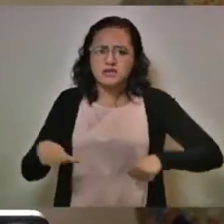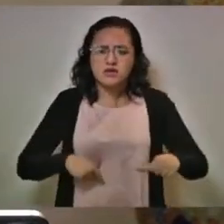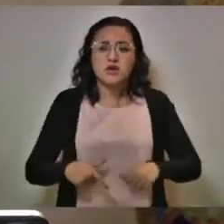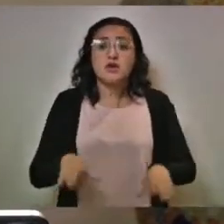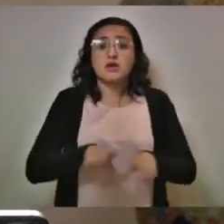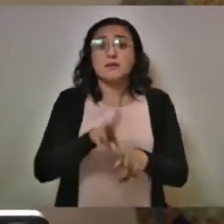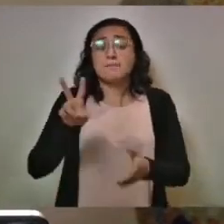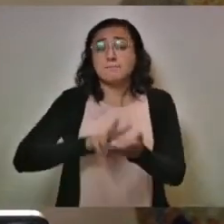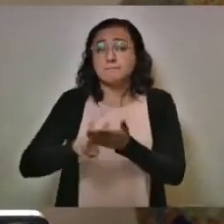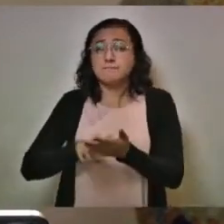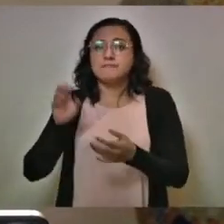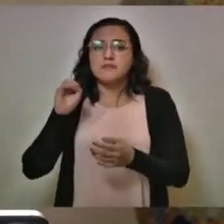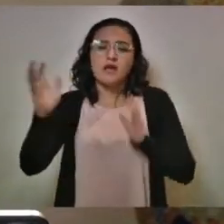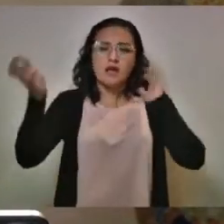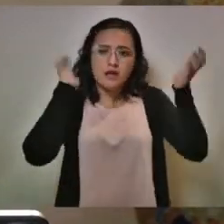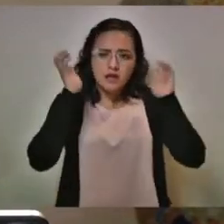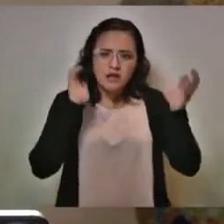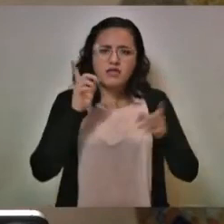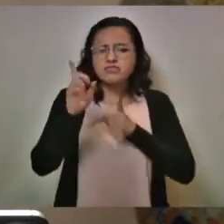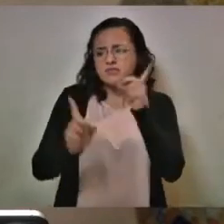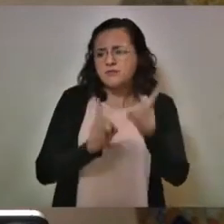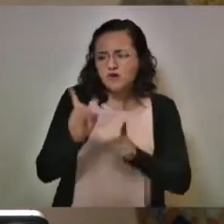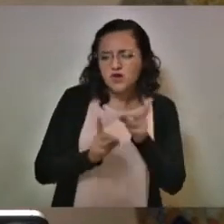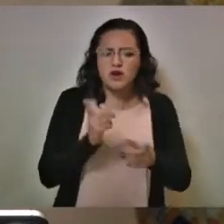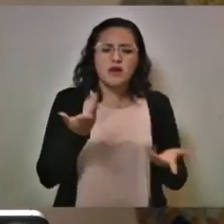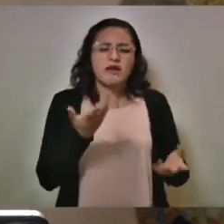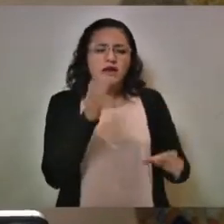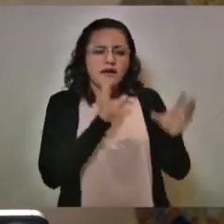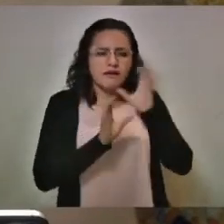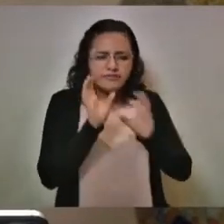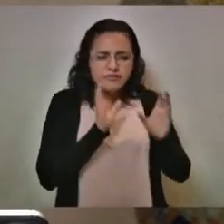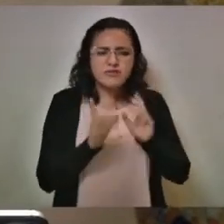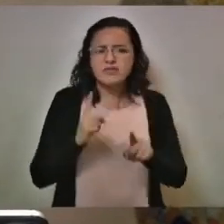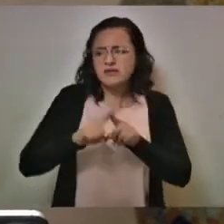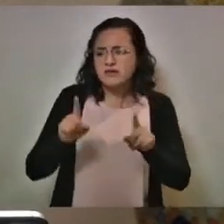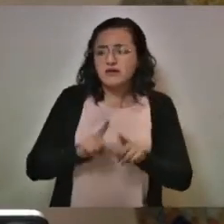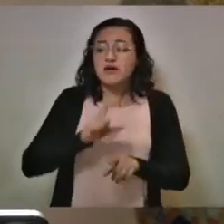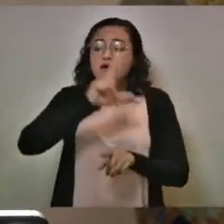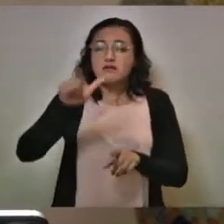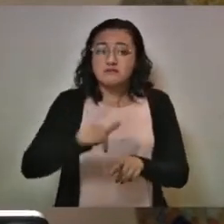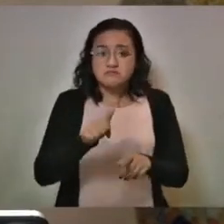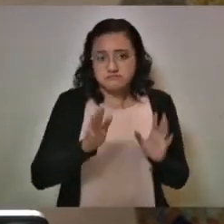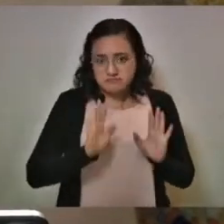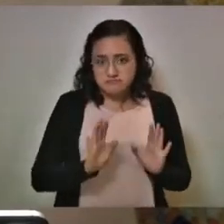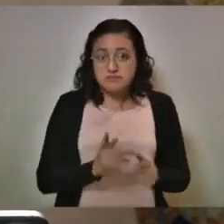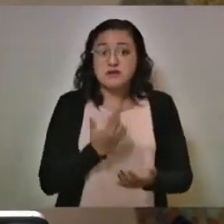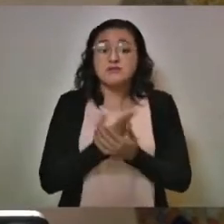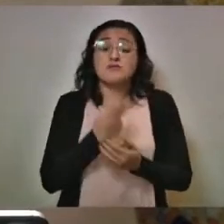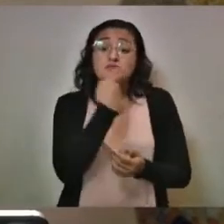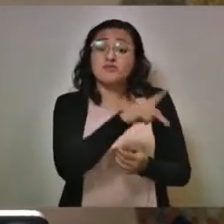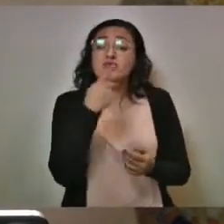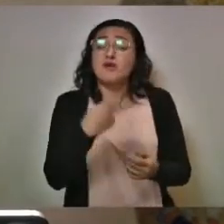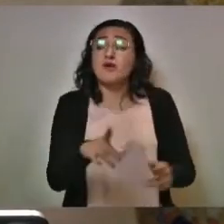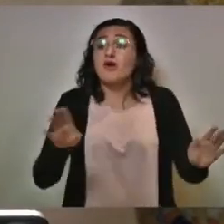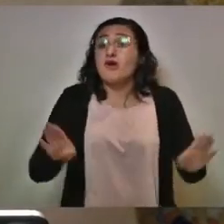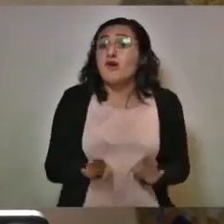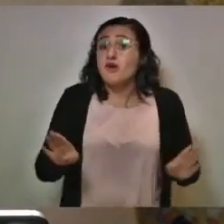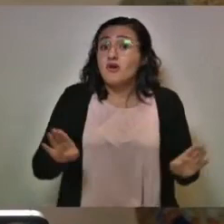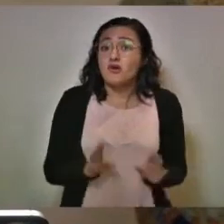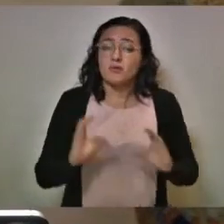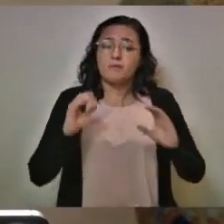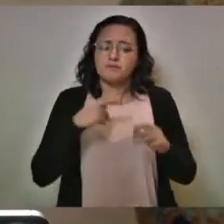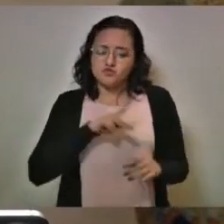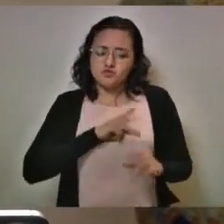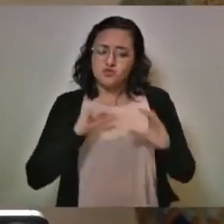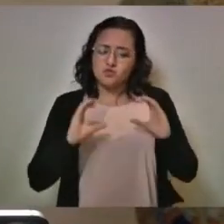balnearios, baños públicos, eventos deportivos, conciertos. Entonces, reitero, el comportamiento social, me cuido yo,